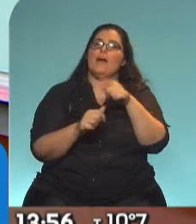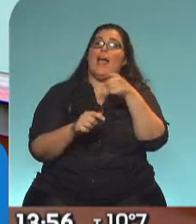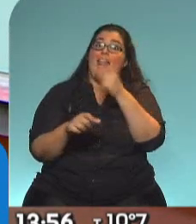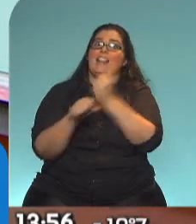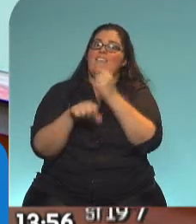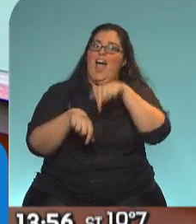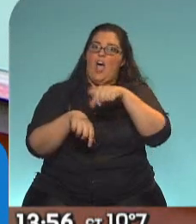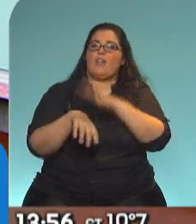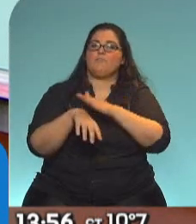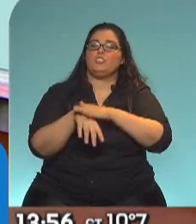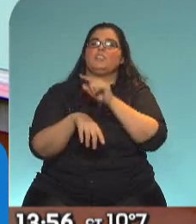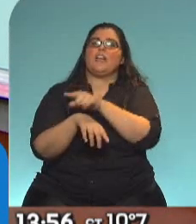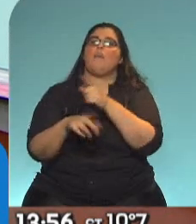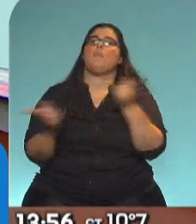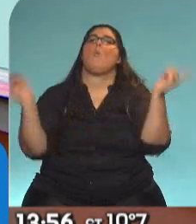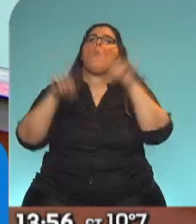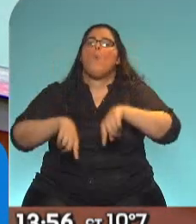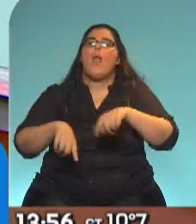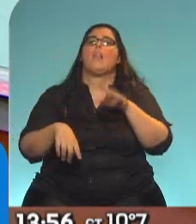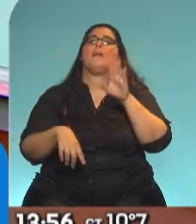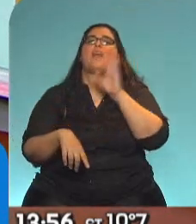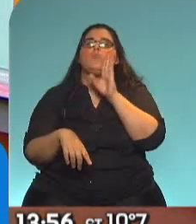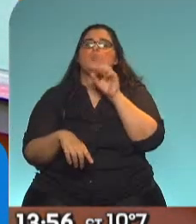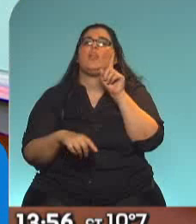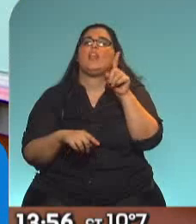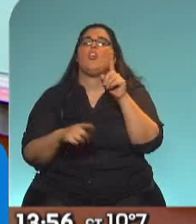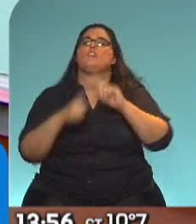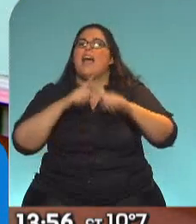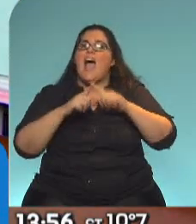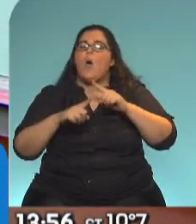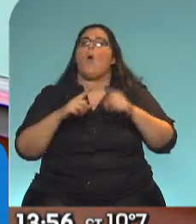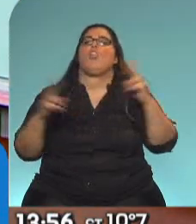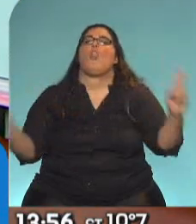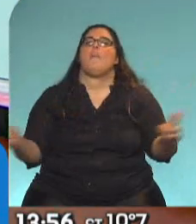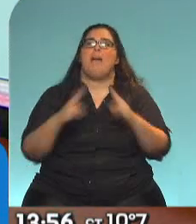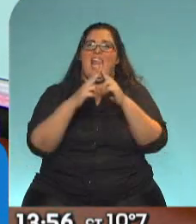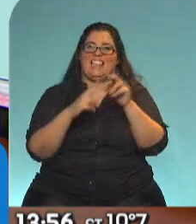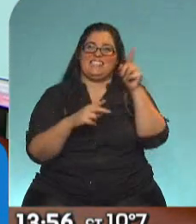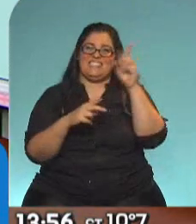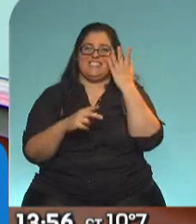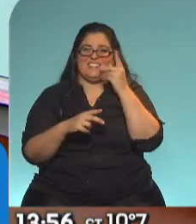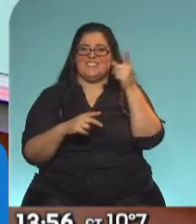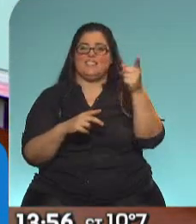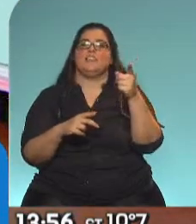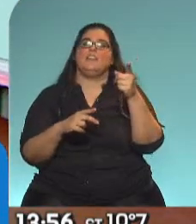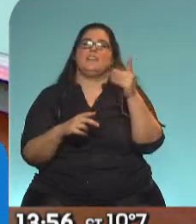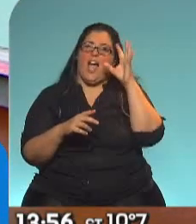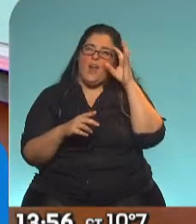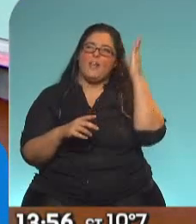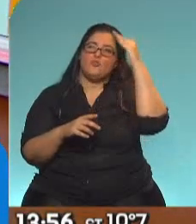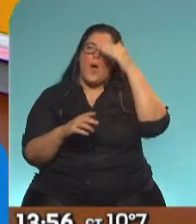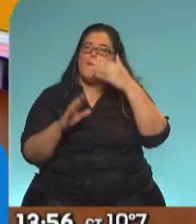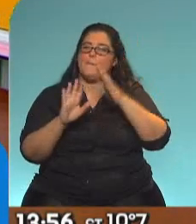restablecer esa participación de Estados Unidos en el Acuerdo de París, que se había retirado, recordemos, Trump no